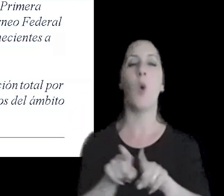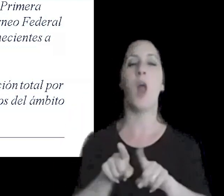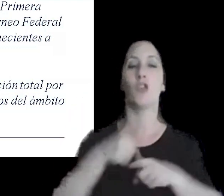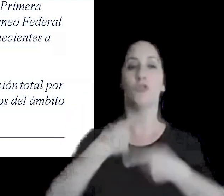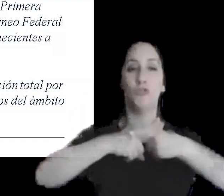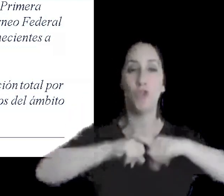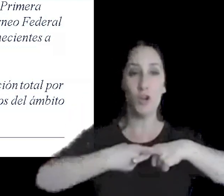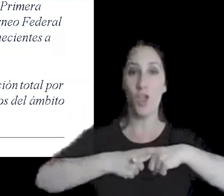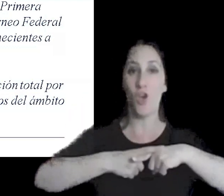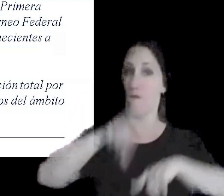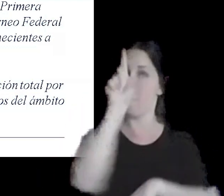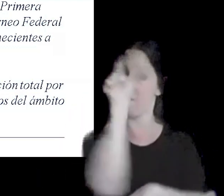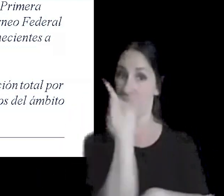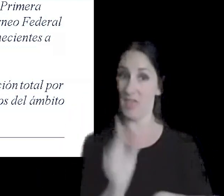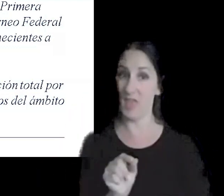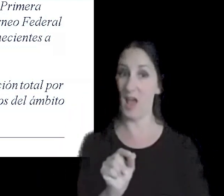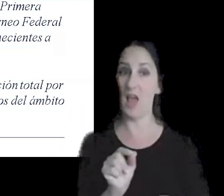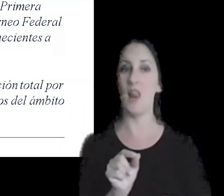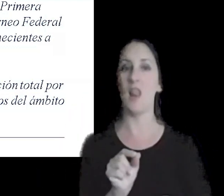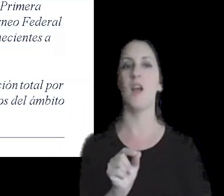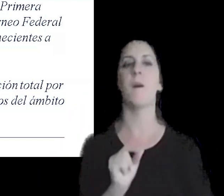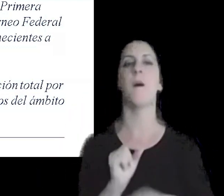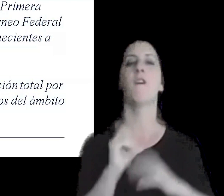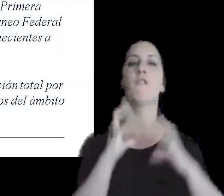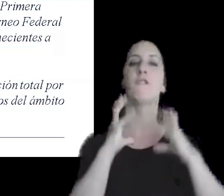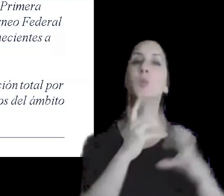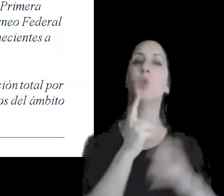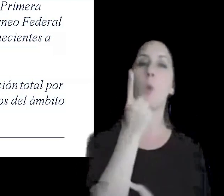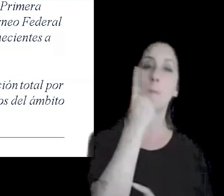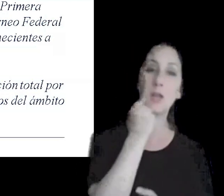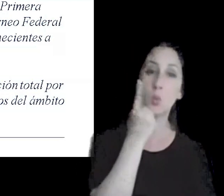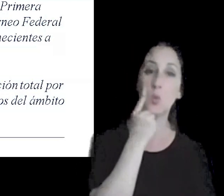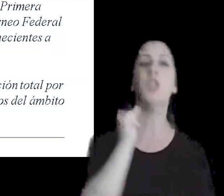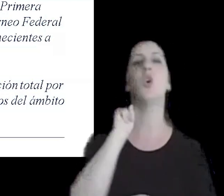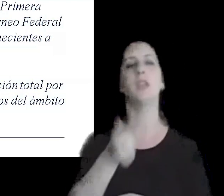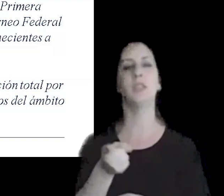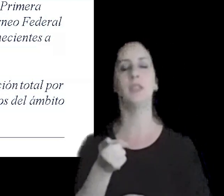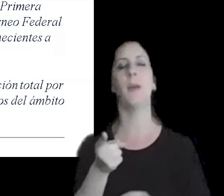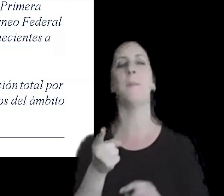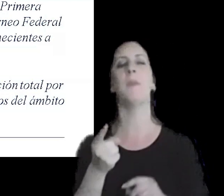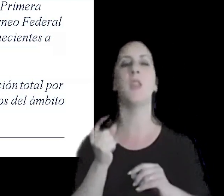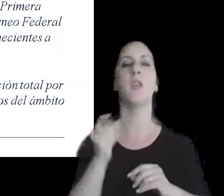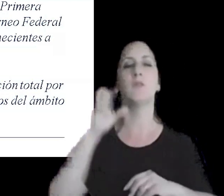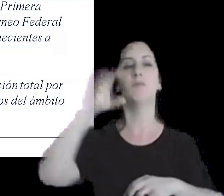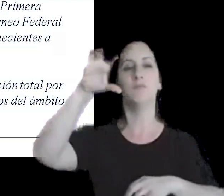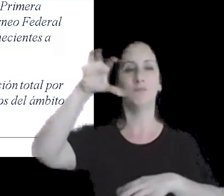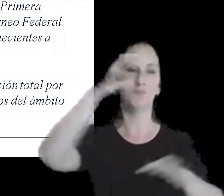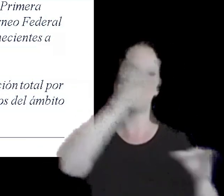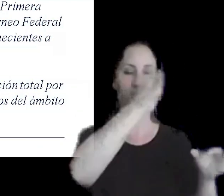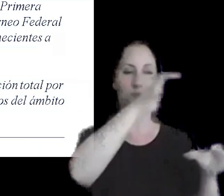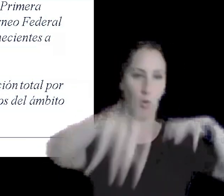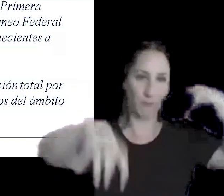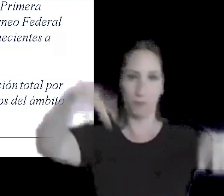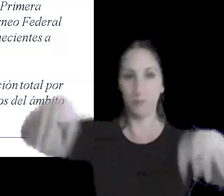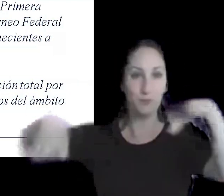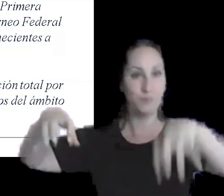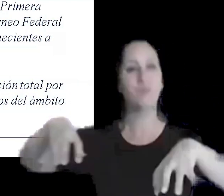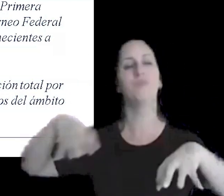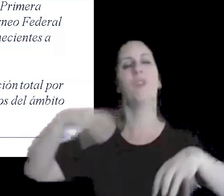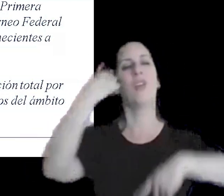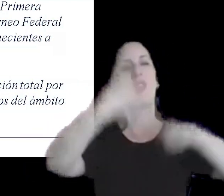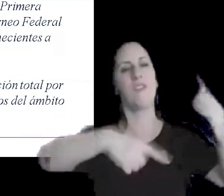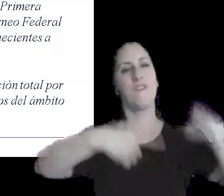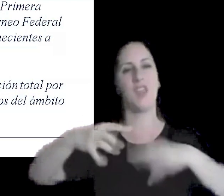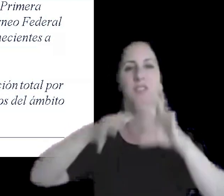federales eh a de fútbol masculino como también los establecimientos educativos pertenecientes a dichas